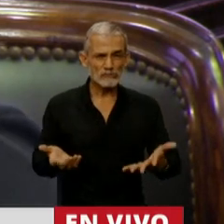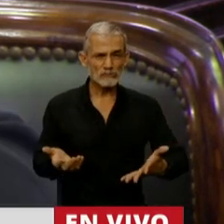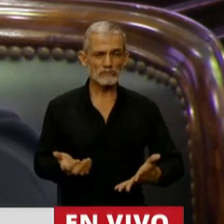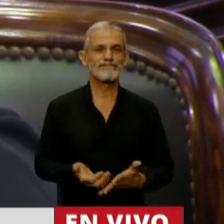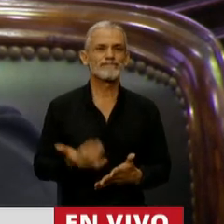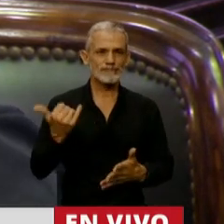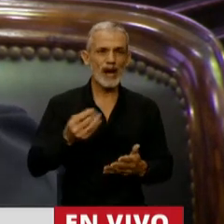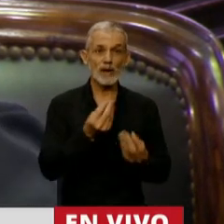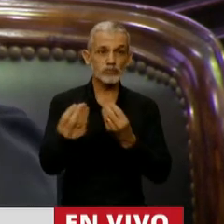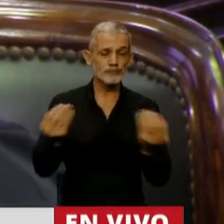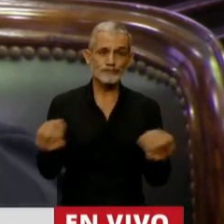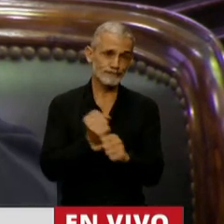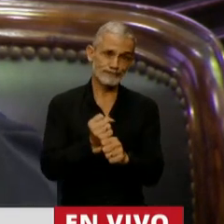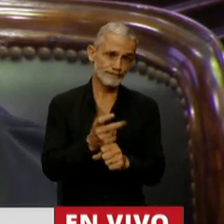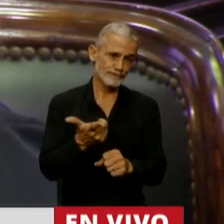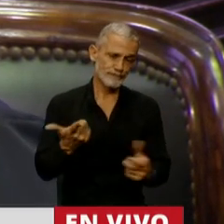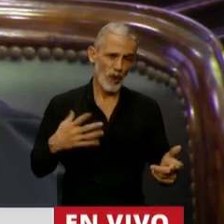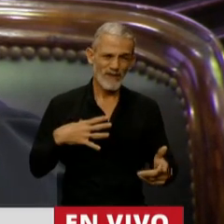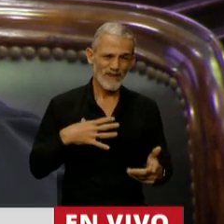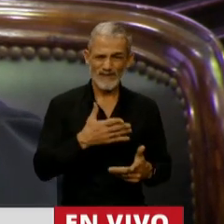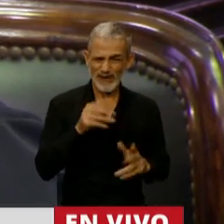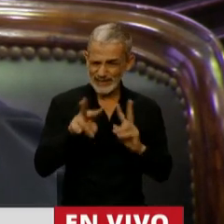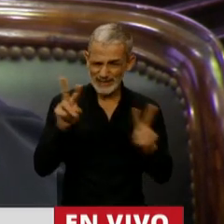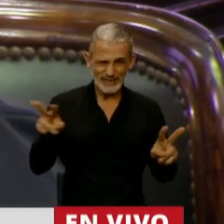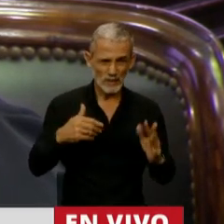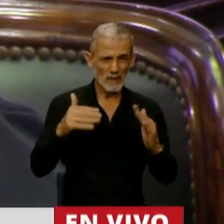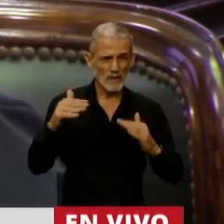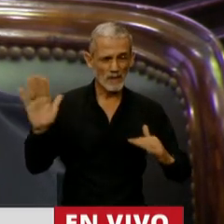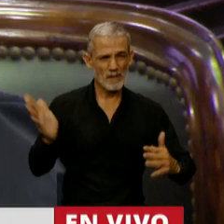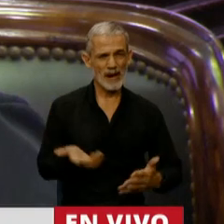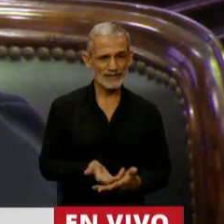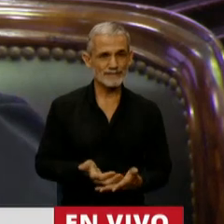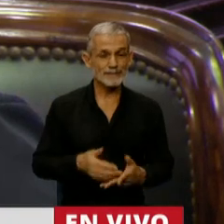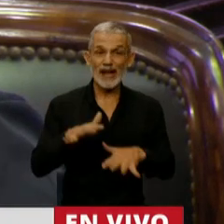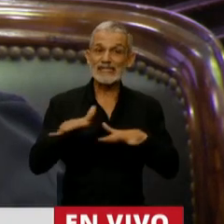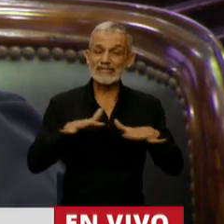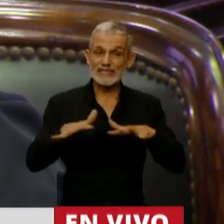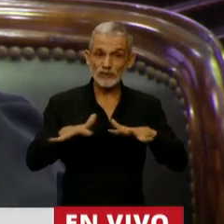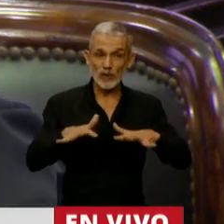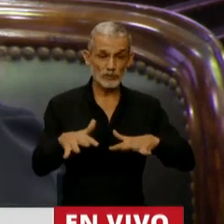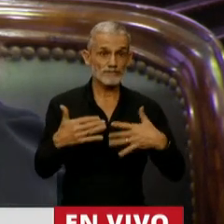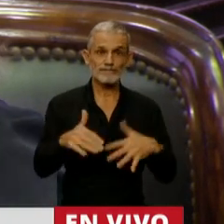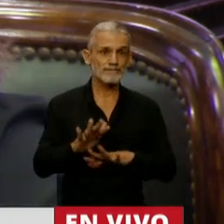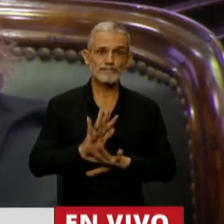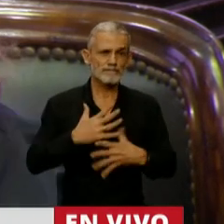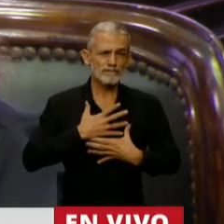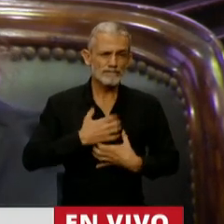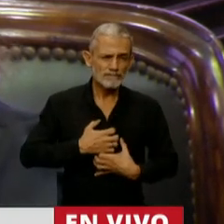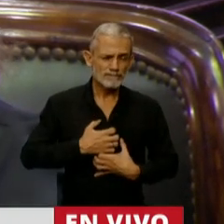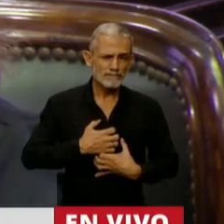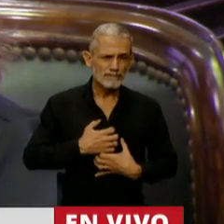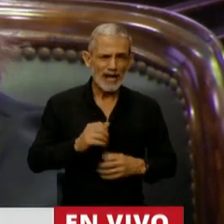Hay desocupación, cada día la estamos viendo más. La situación es angustiante,